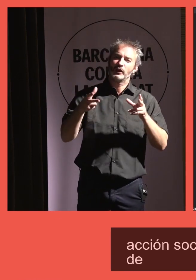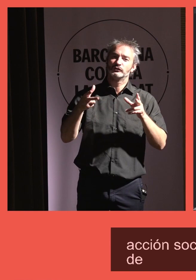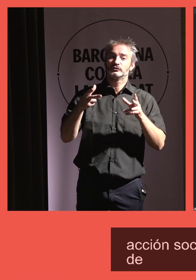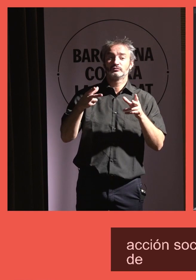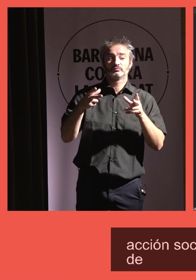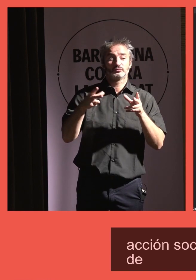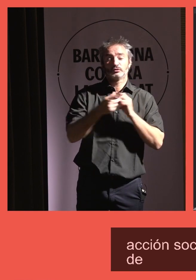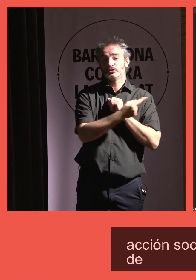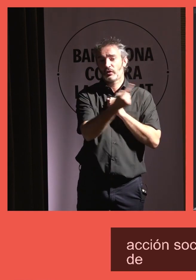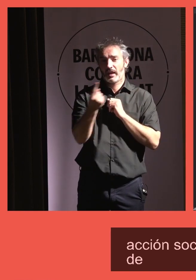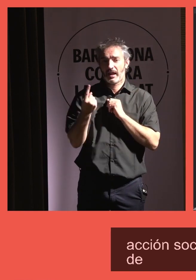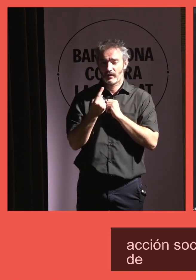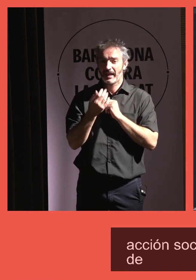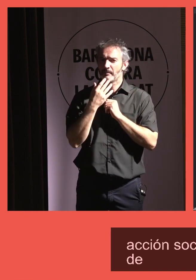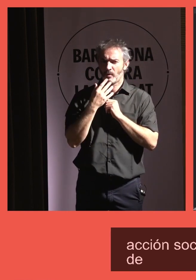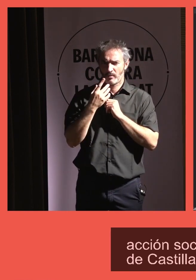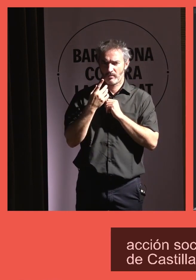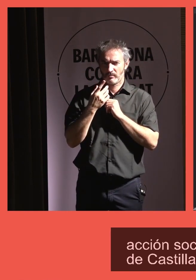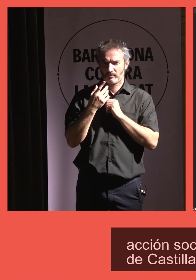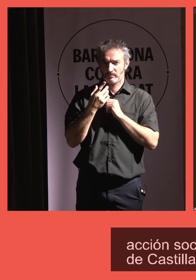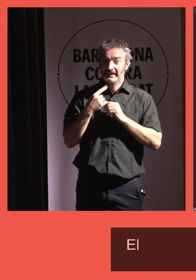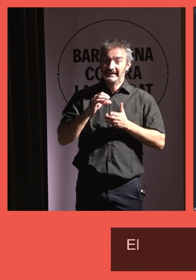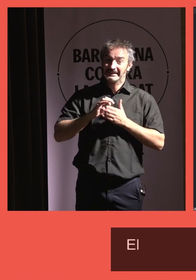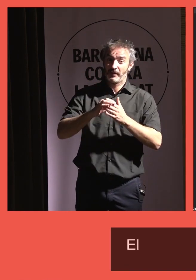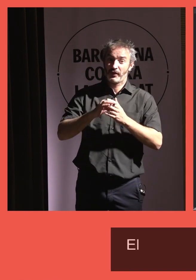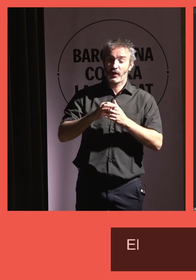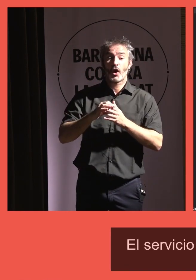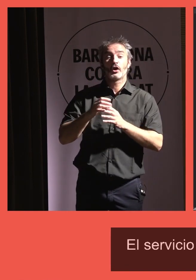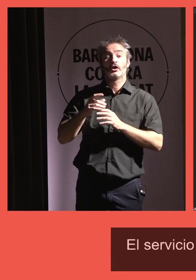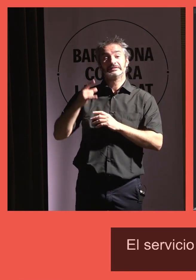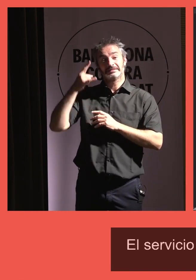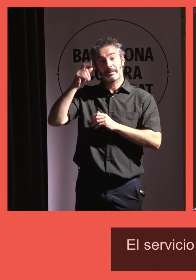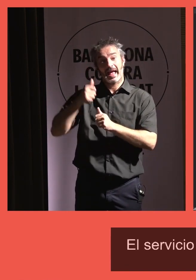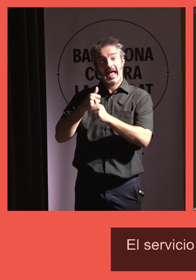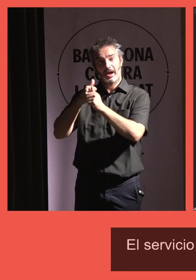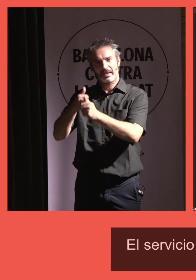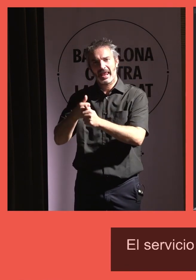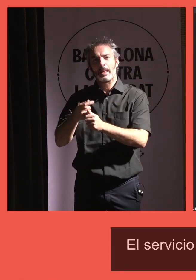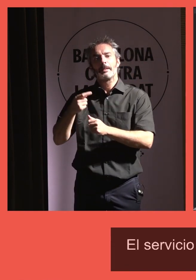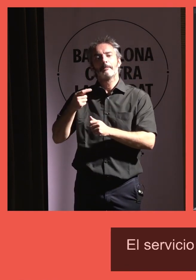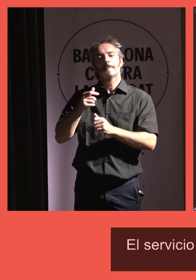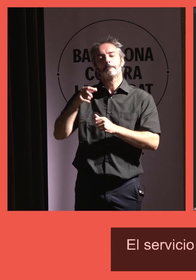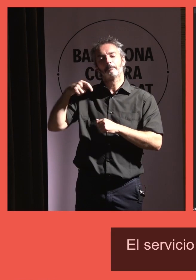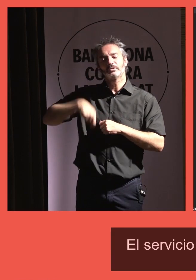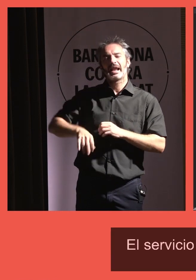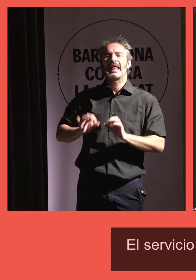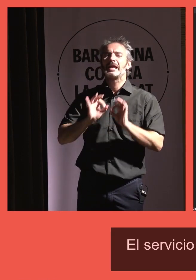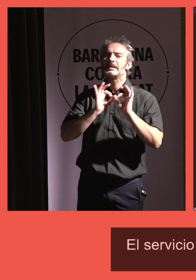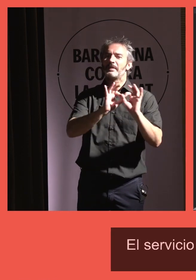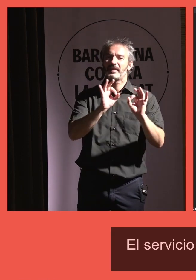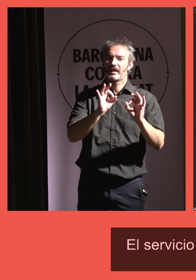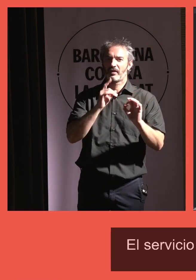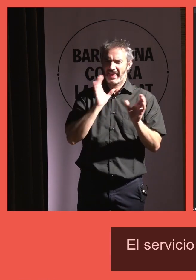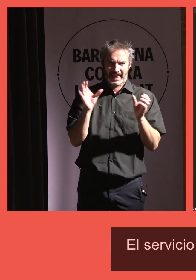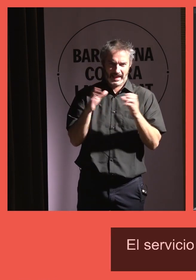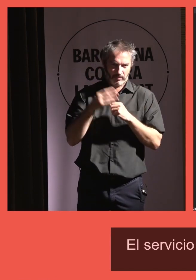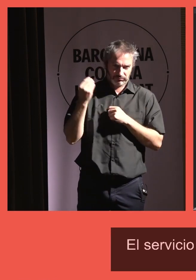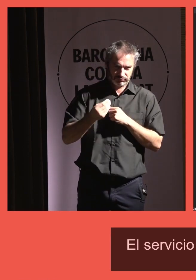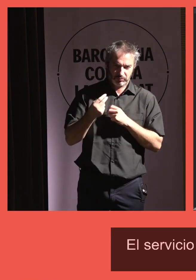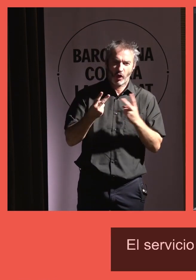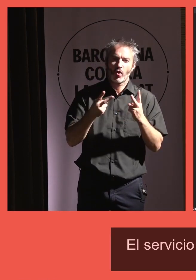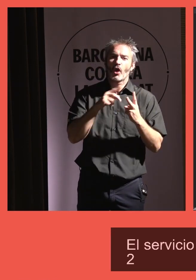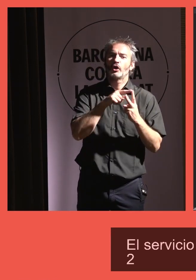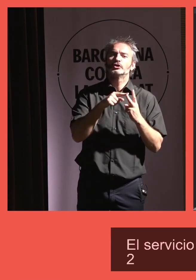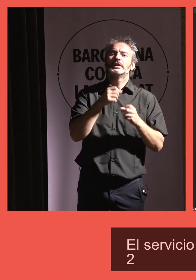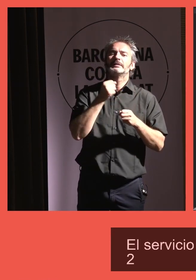personas a las que atendemos. Obviamente, el servicio Salamanca Compaña tiene un personal específico compuesto, un equipazo diría yo, por